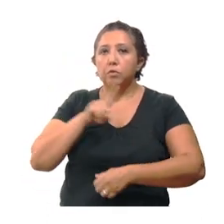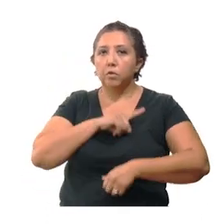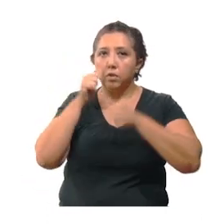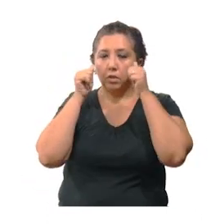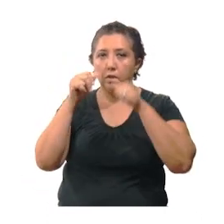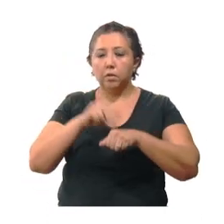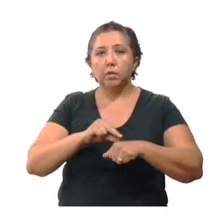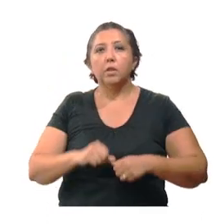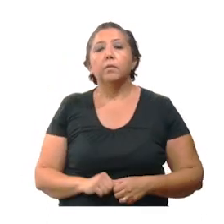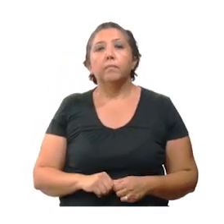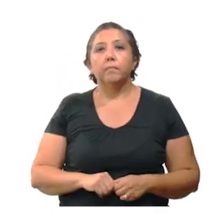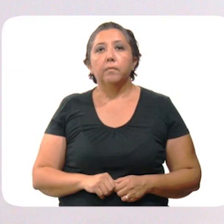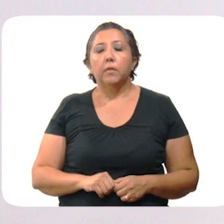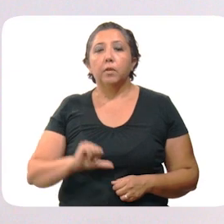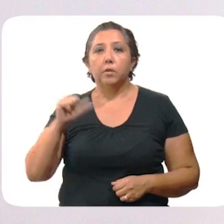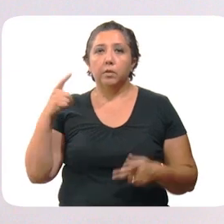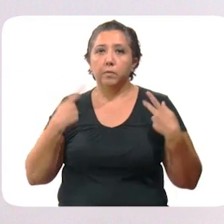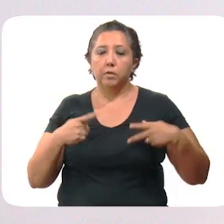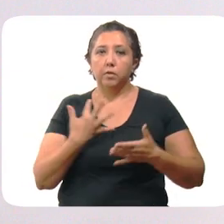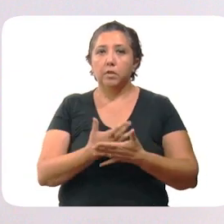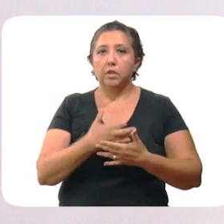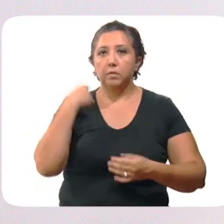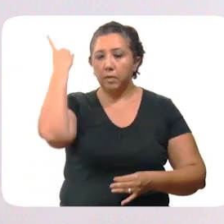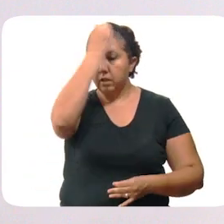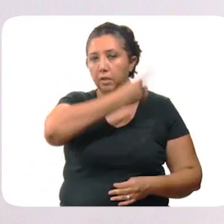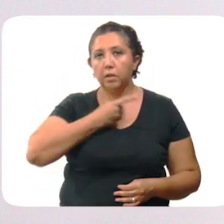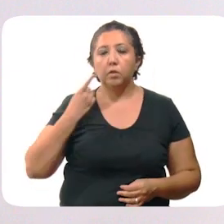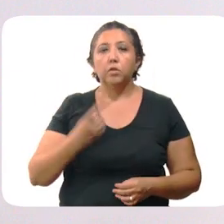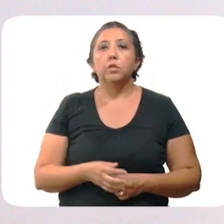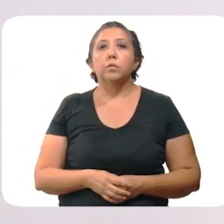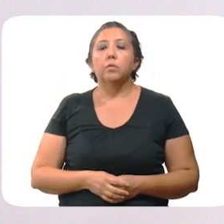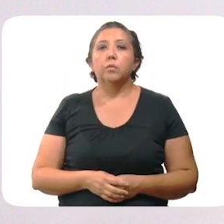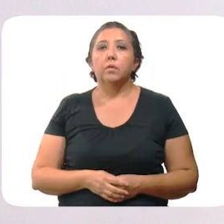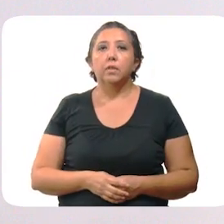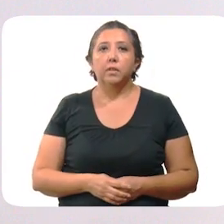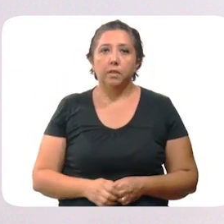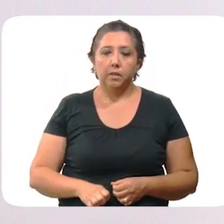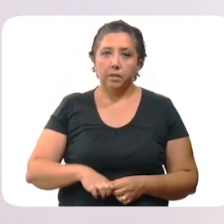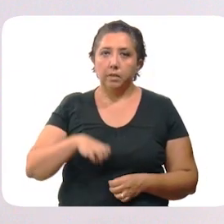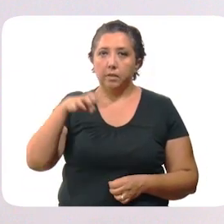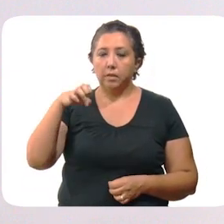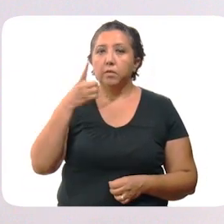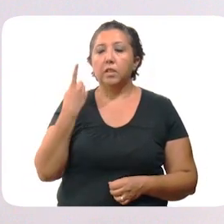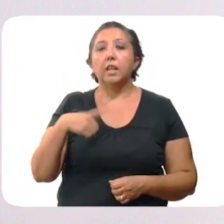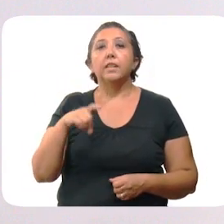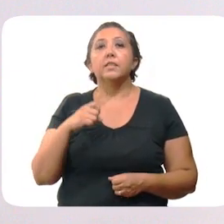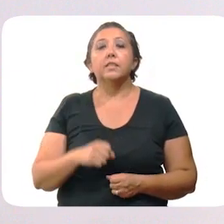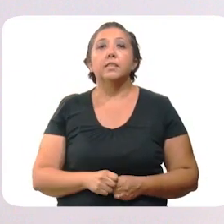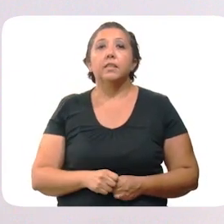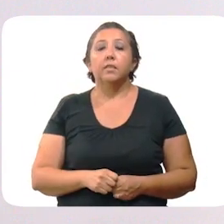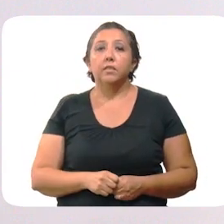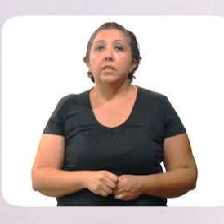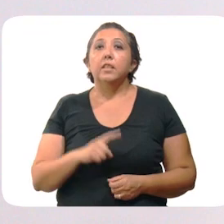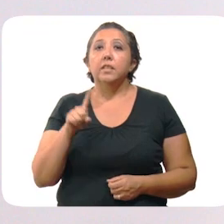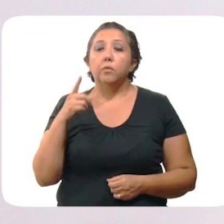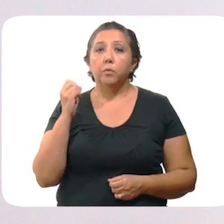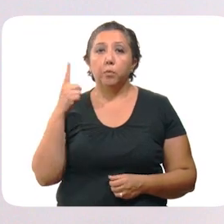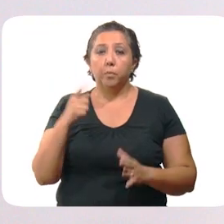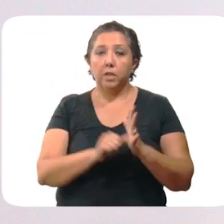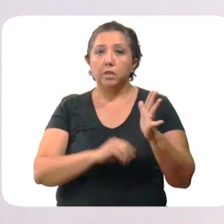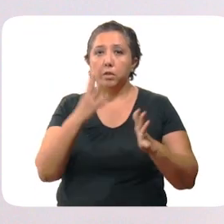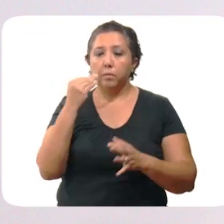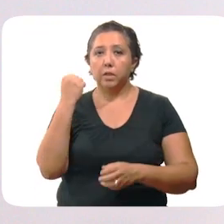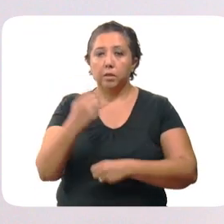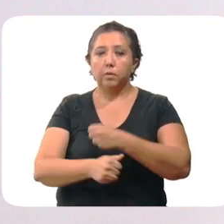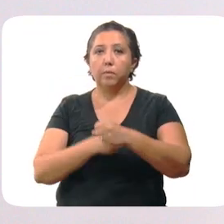públicos y en aislamiento total. Hay otros pacientes a la espera de diagnóstico. El rango de edad de los casos es de un